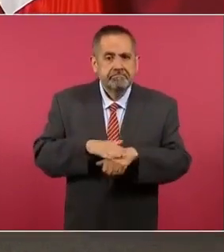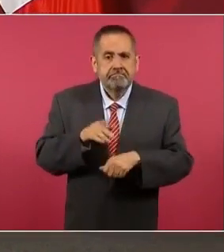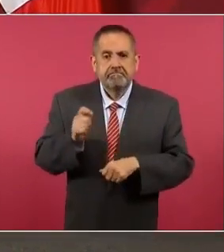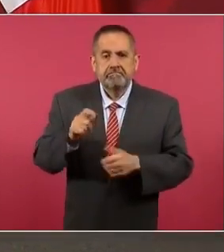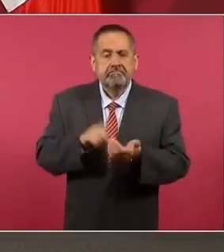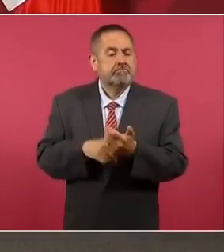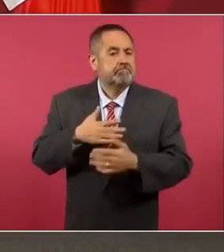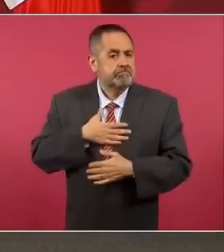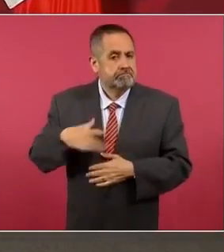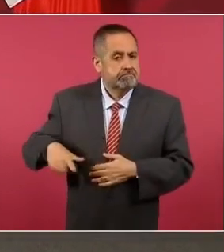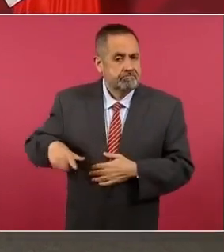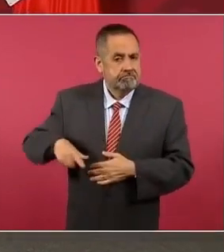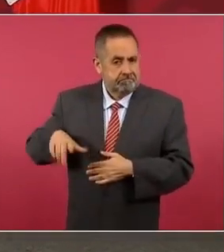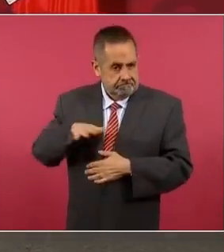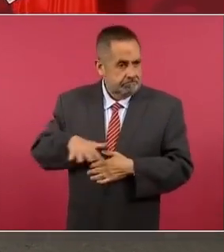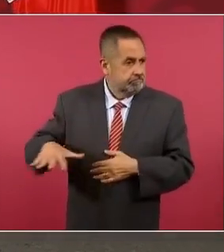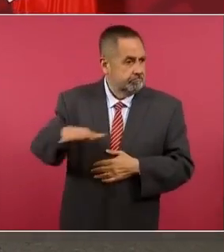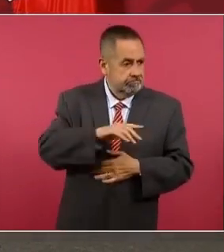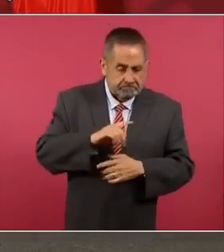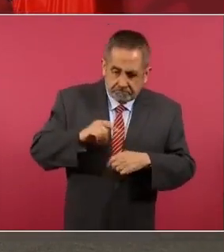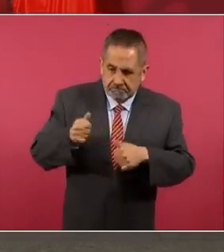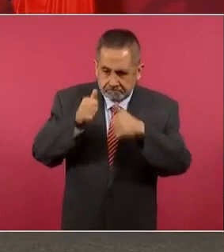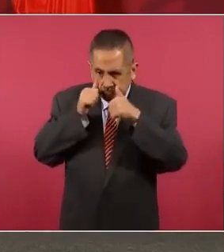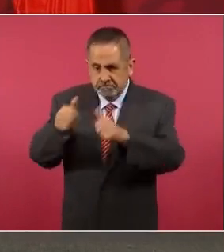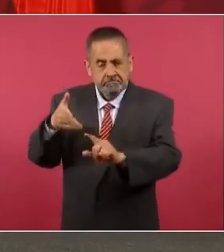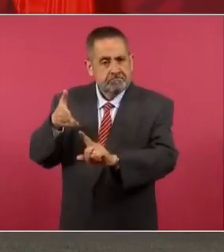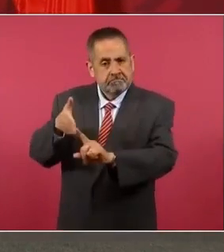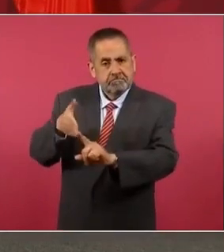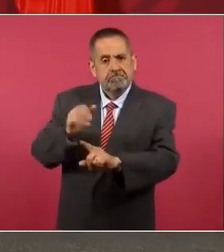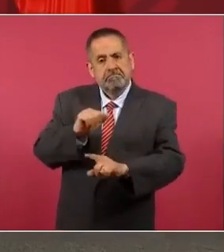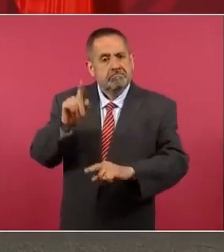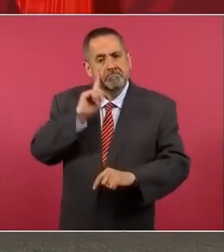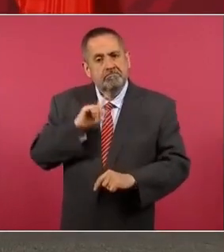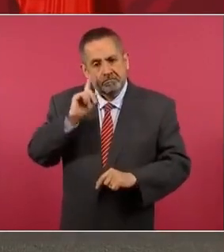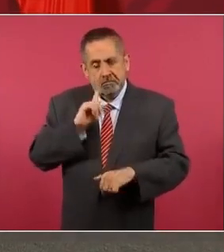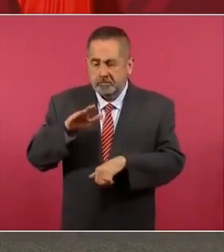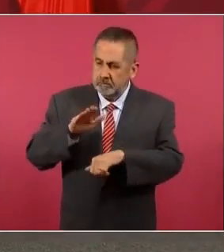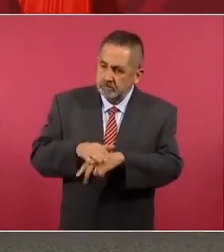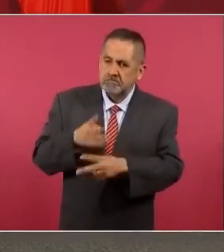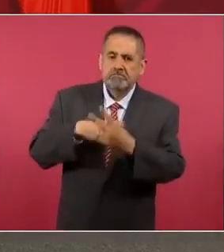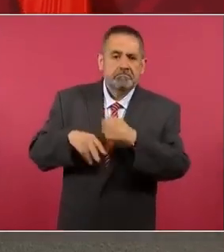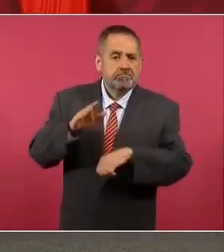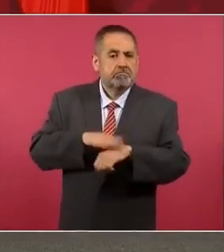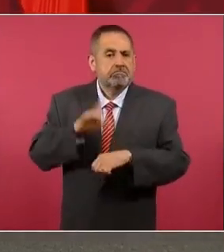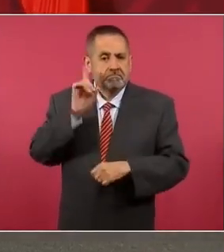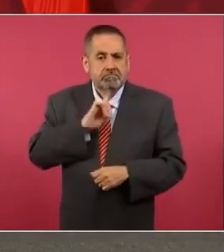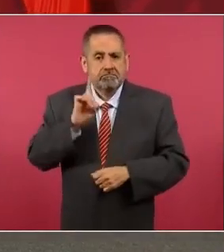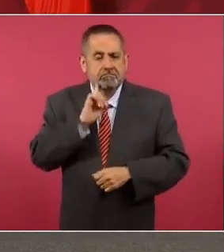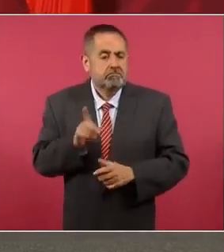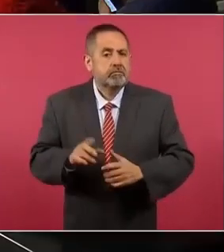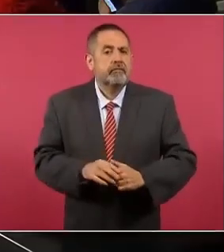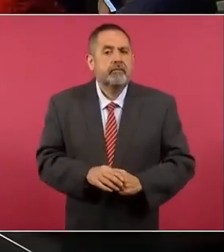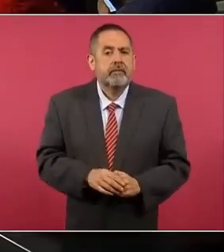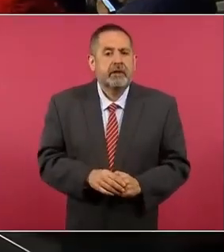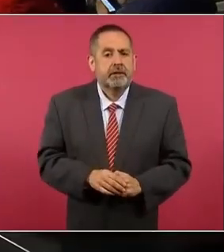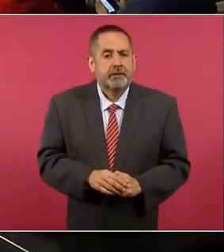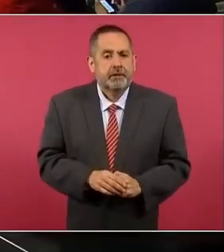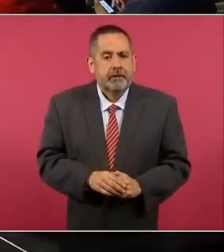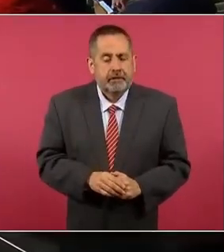gobierno nuestro también, más mujeres. Y